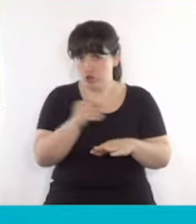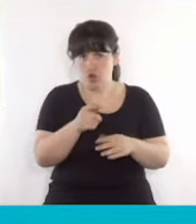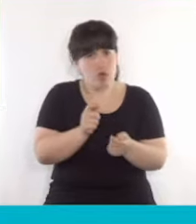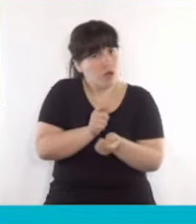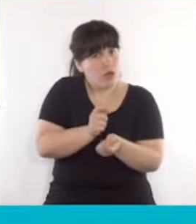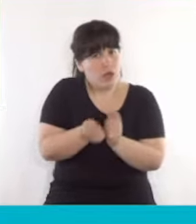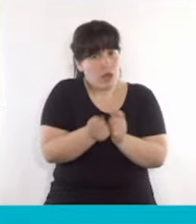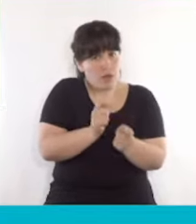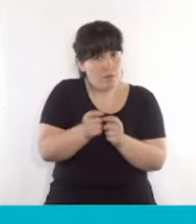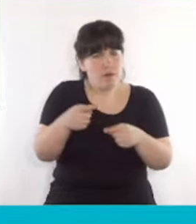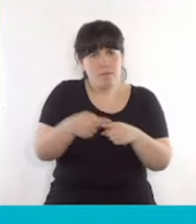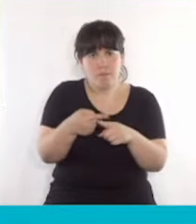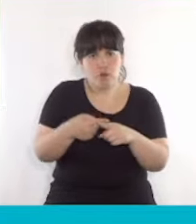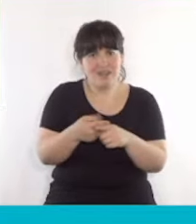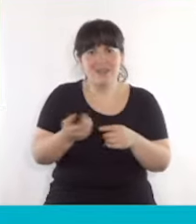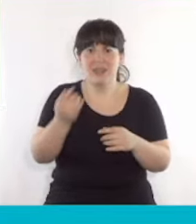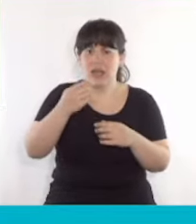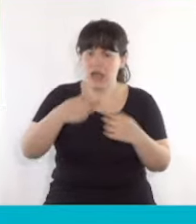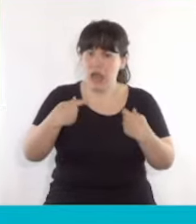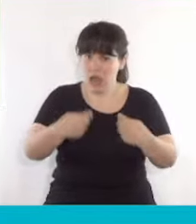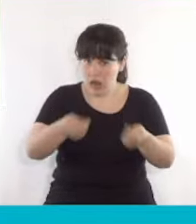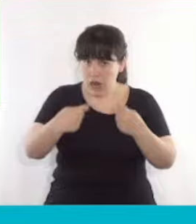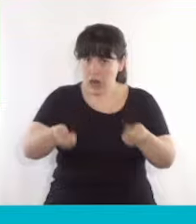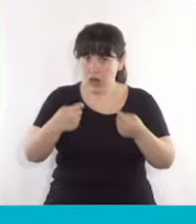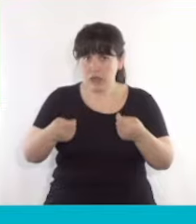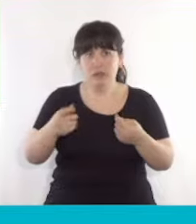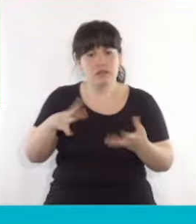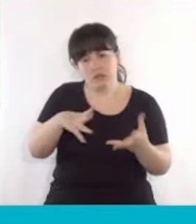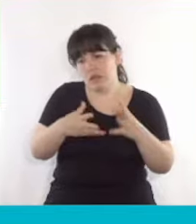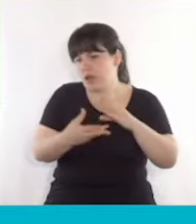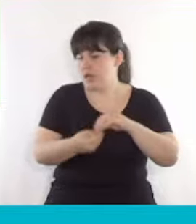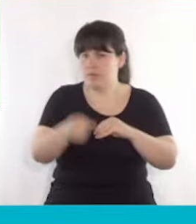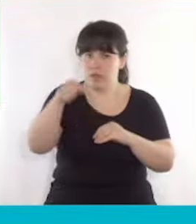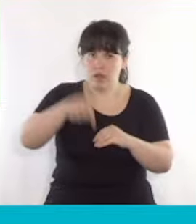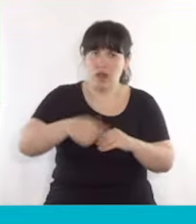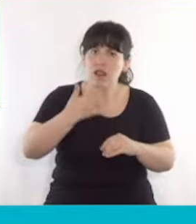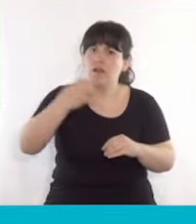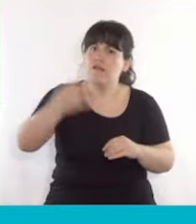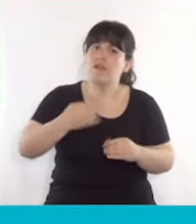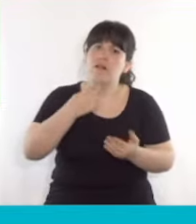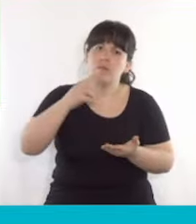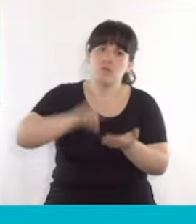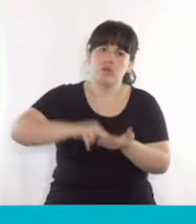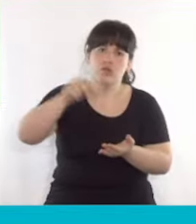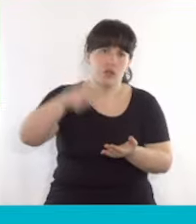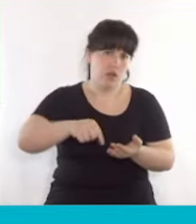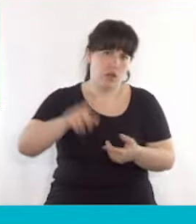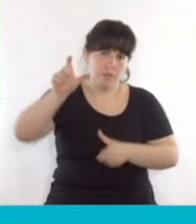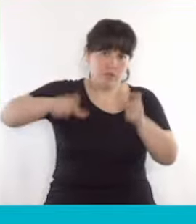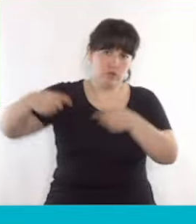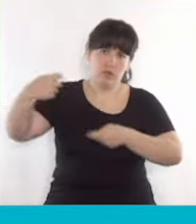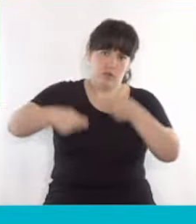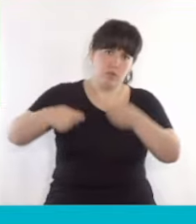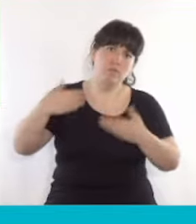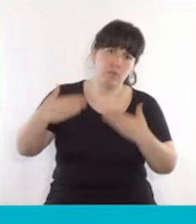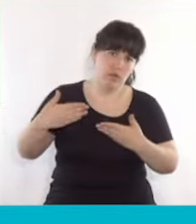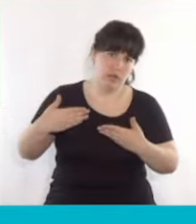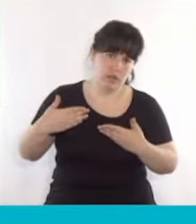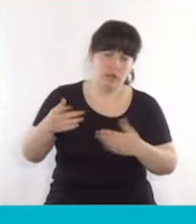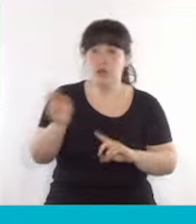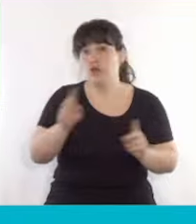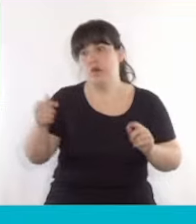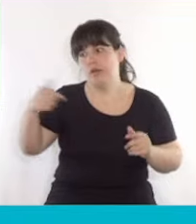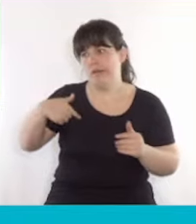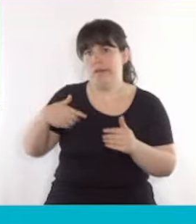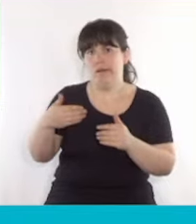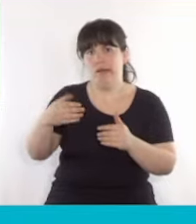políticas, o sea, el gasto, a la realidad fiscal y económica de los contribuyentes. Y no al revés como viene sucediendo